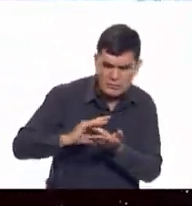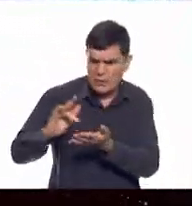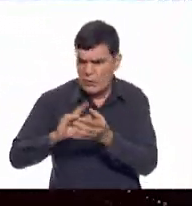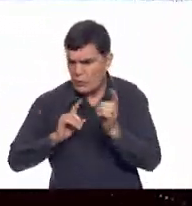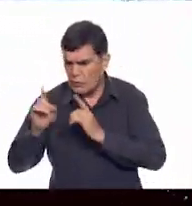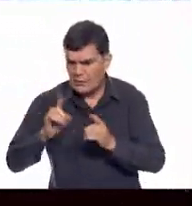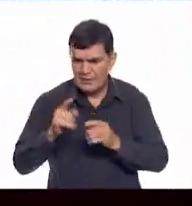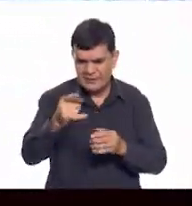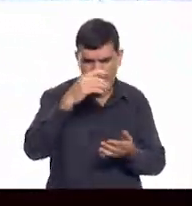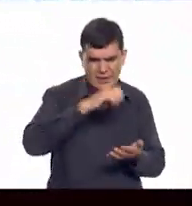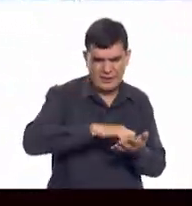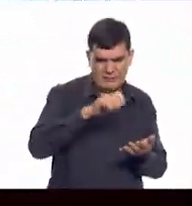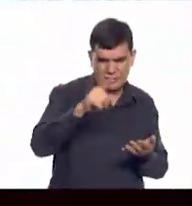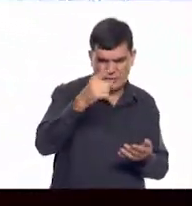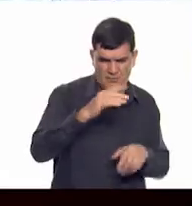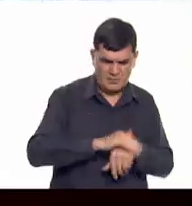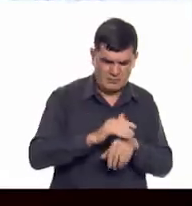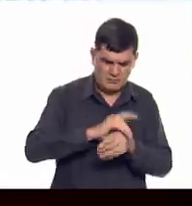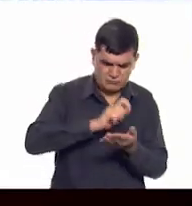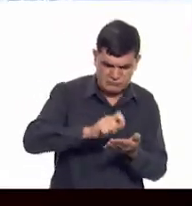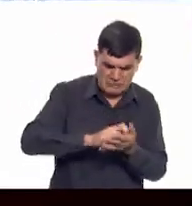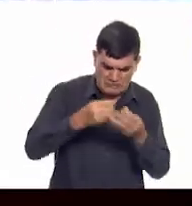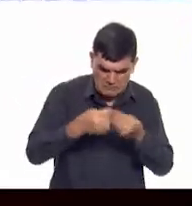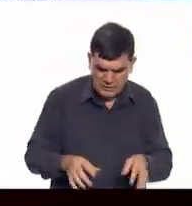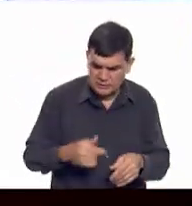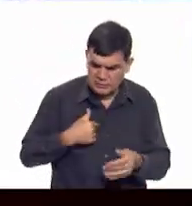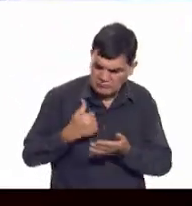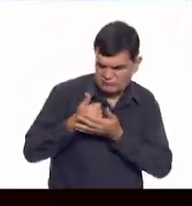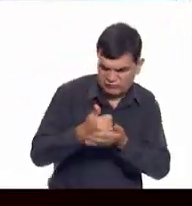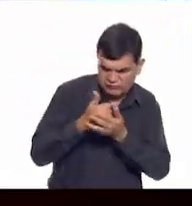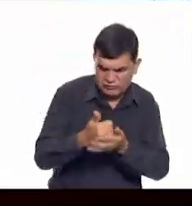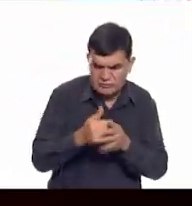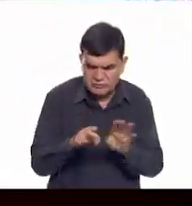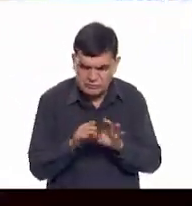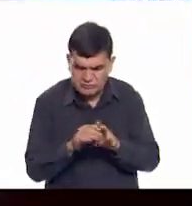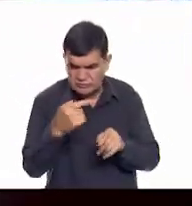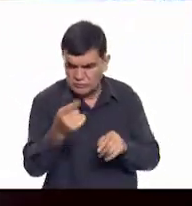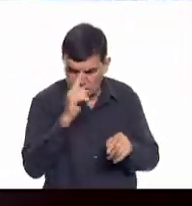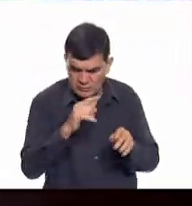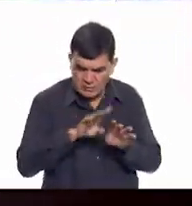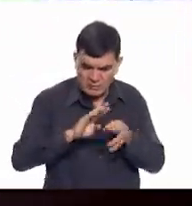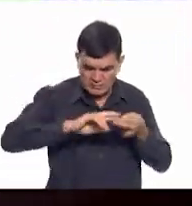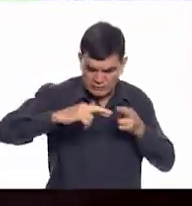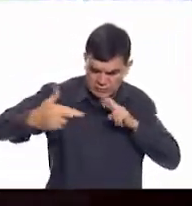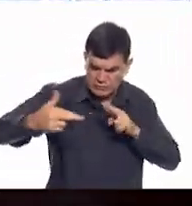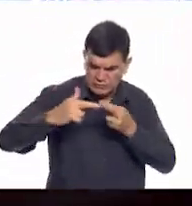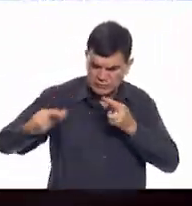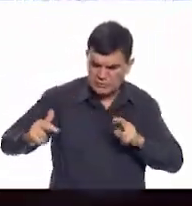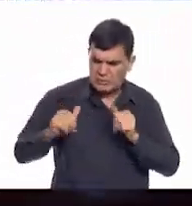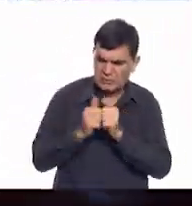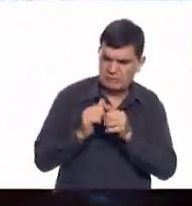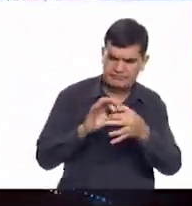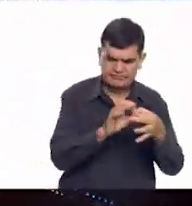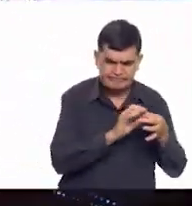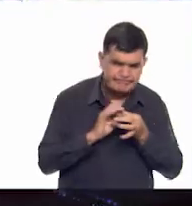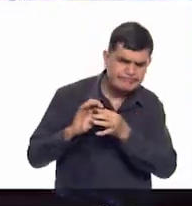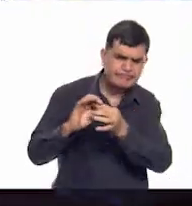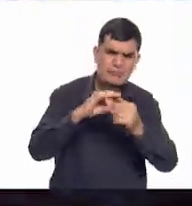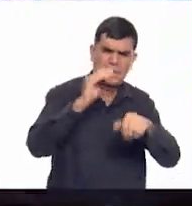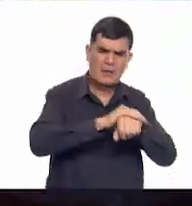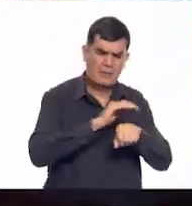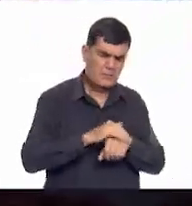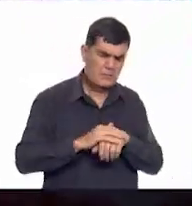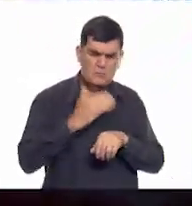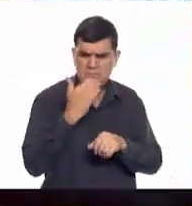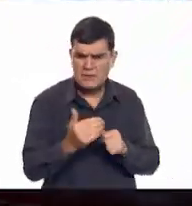ellos extravió sus apuntes. Los demás le ayudamos a recuperarlos. Siento que he tejido un lazo invisible con cada uno de